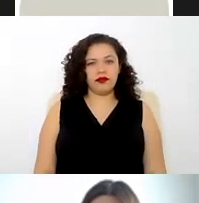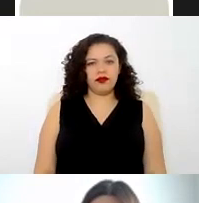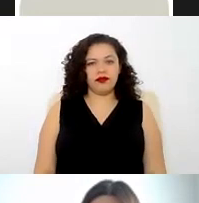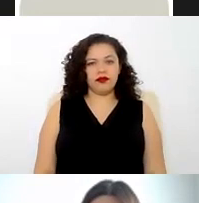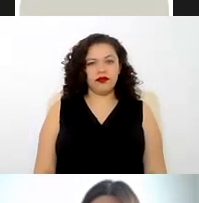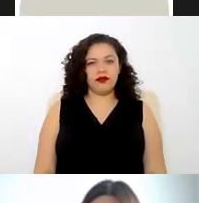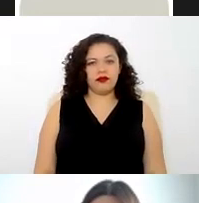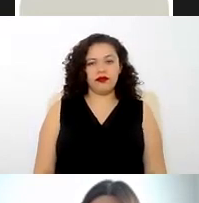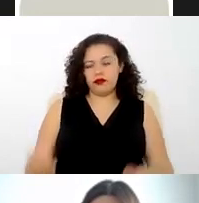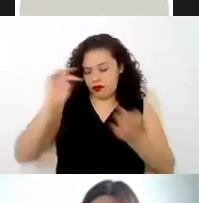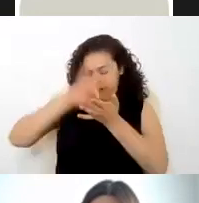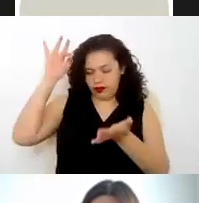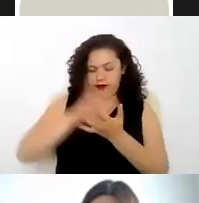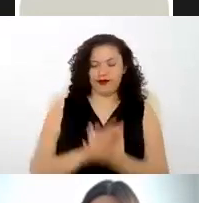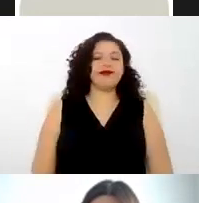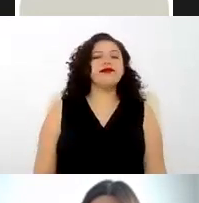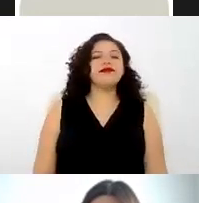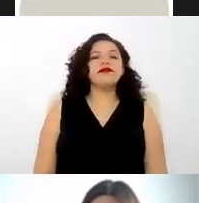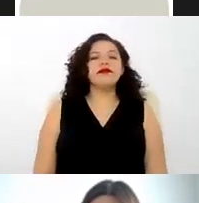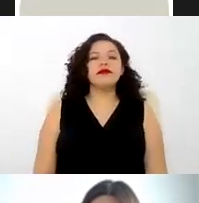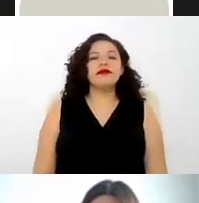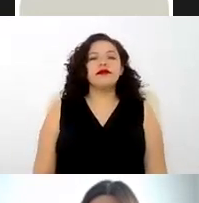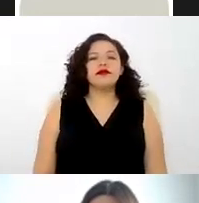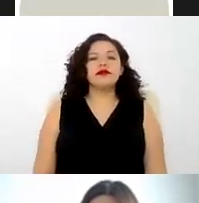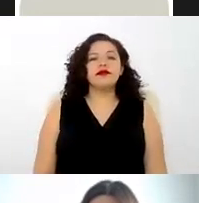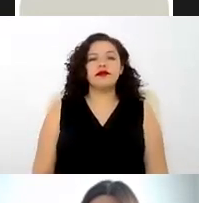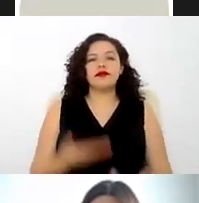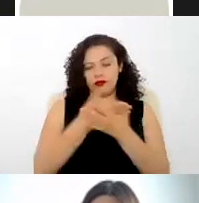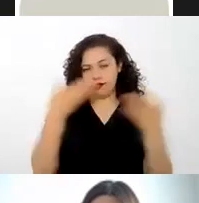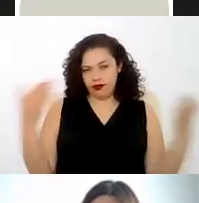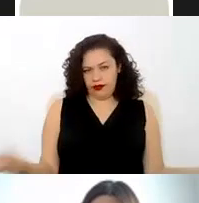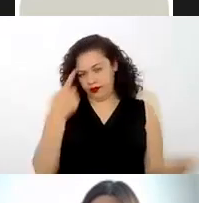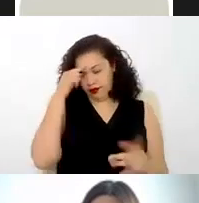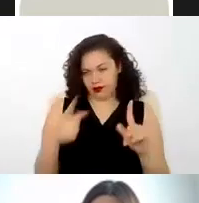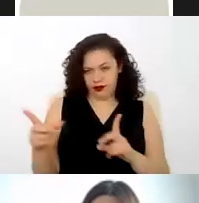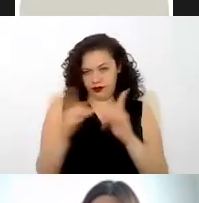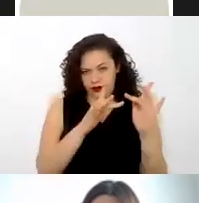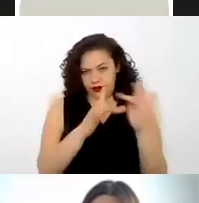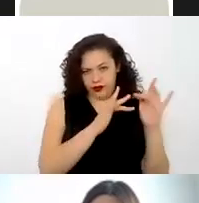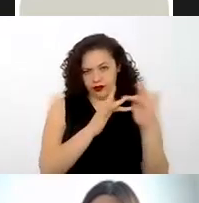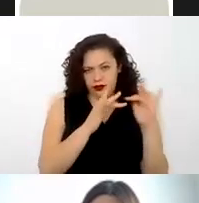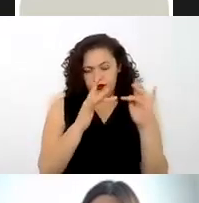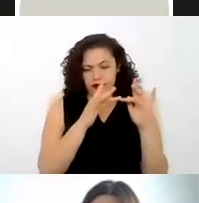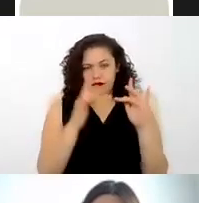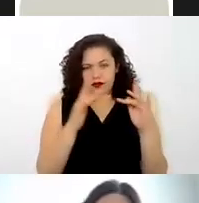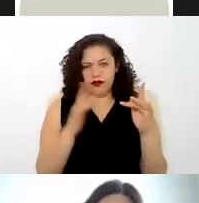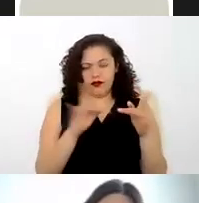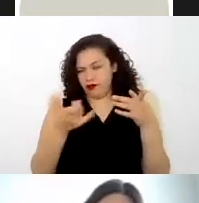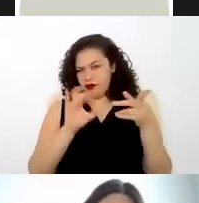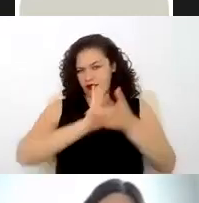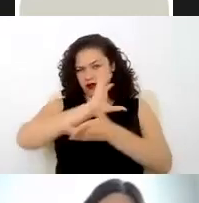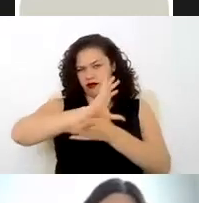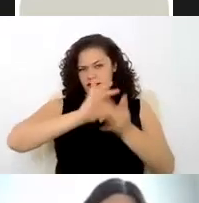Muchas gracias. Justamente por esta situación en la relación laboral a diferencia de otras relaciones contractuales